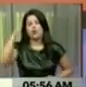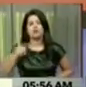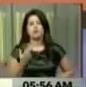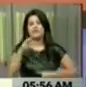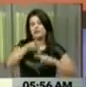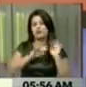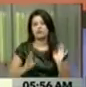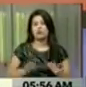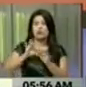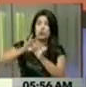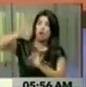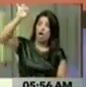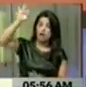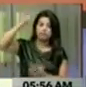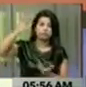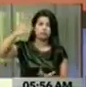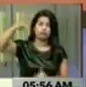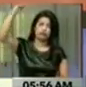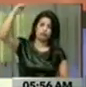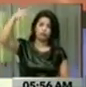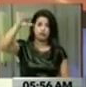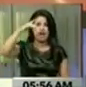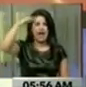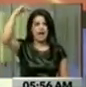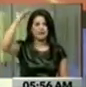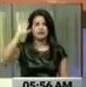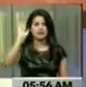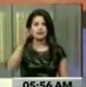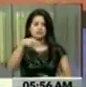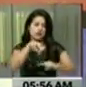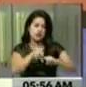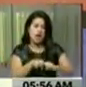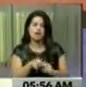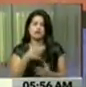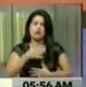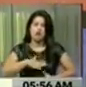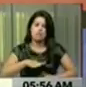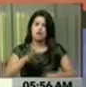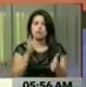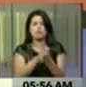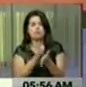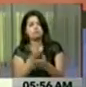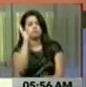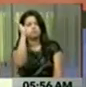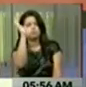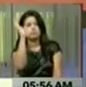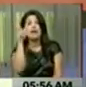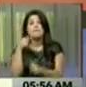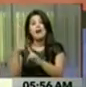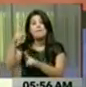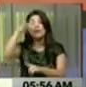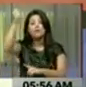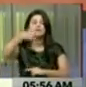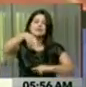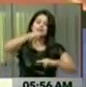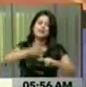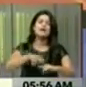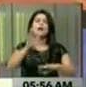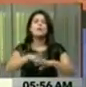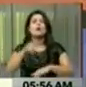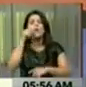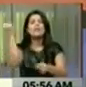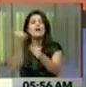mía como, no sé. Hay que sentarse un ratito. Y además que vienes de un acto. Además se sienta, chico, porque el hombre